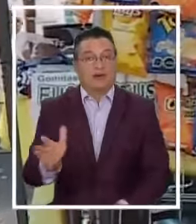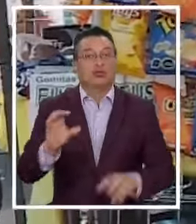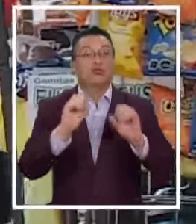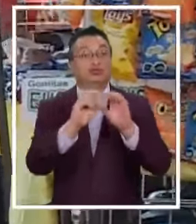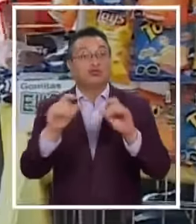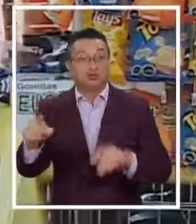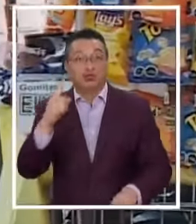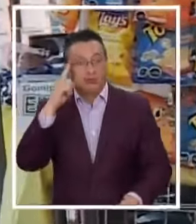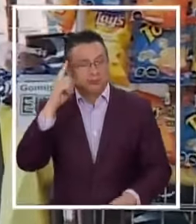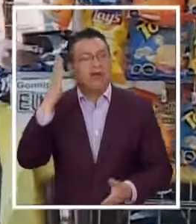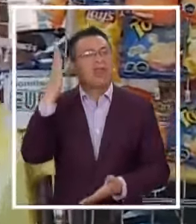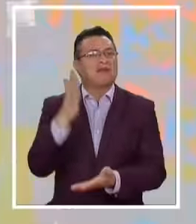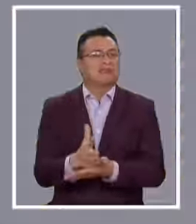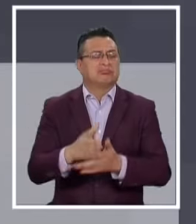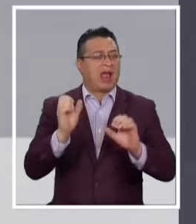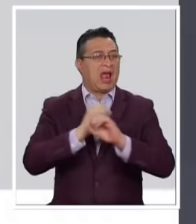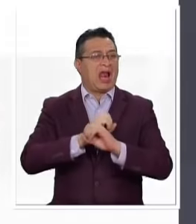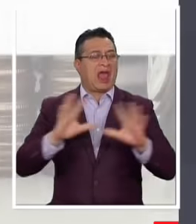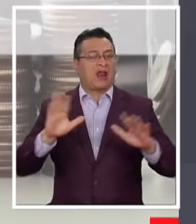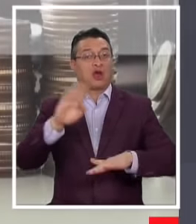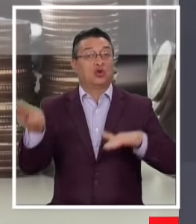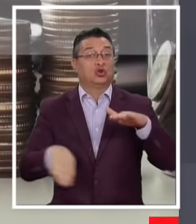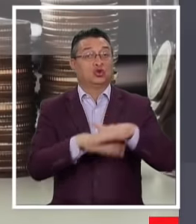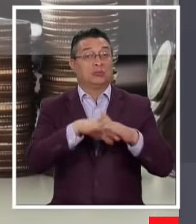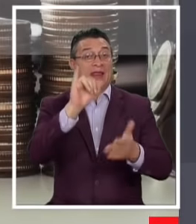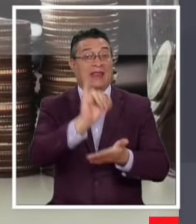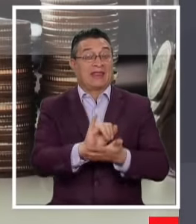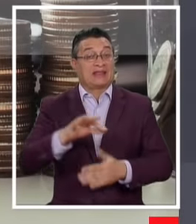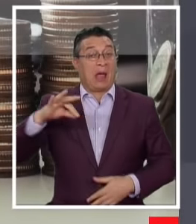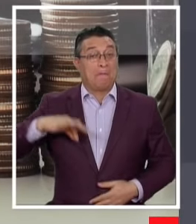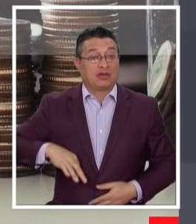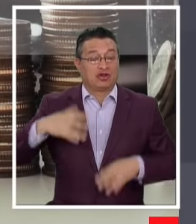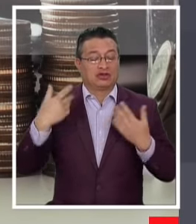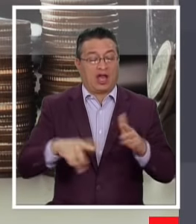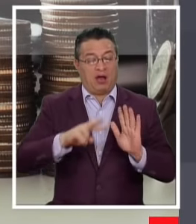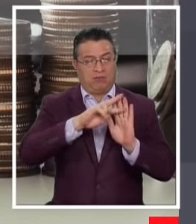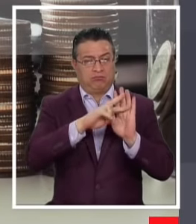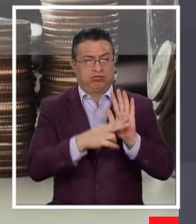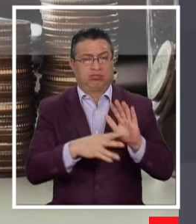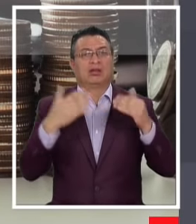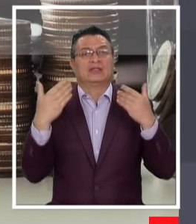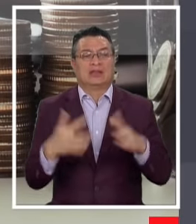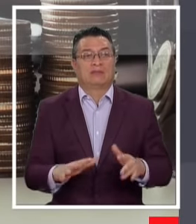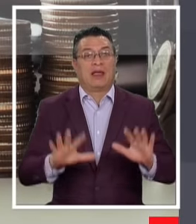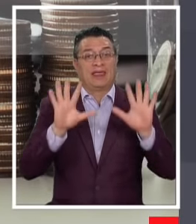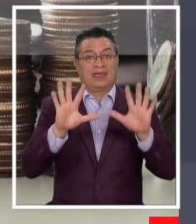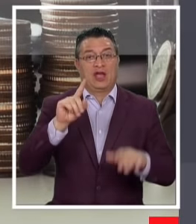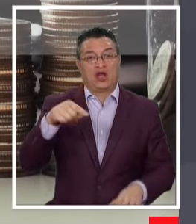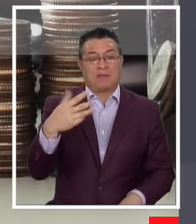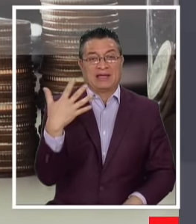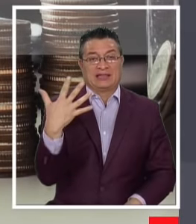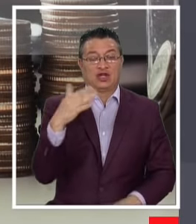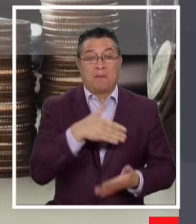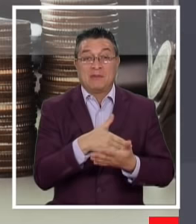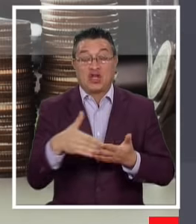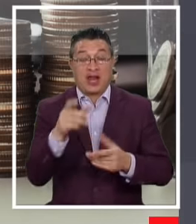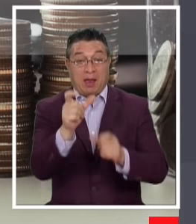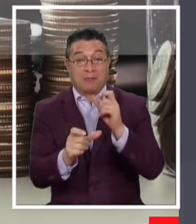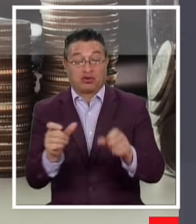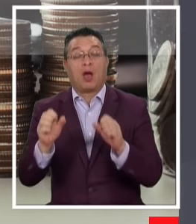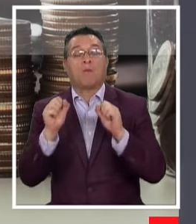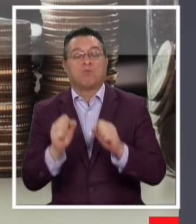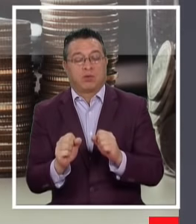ya tienen la decisión tomada La Superintendencia de Pensiones corrigió y actualizó los datos 10,5 millones de personas